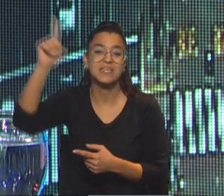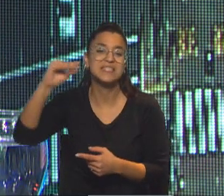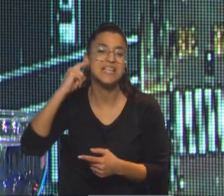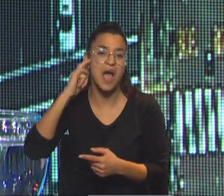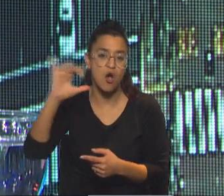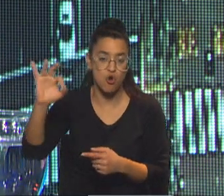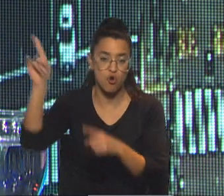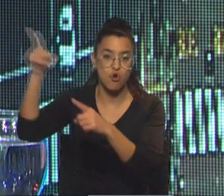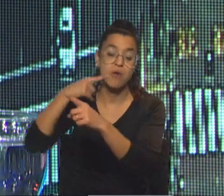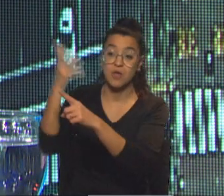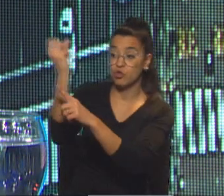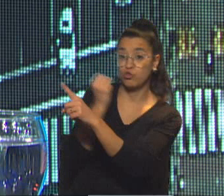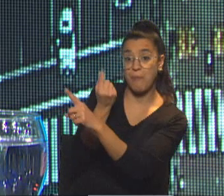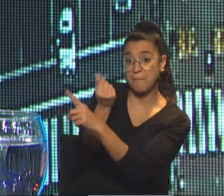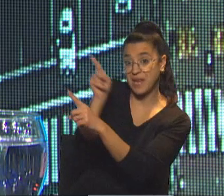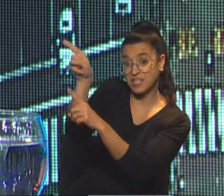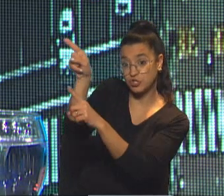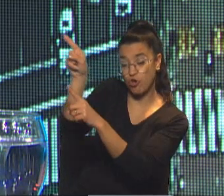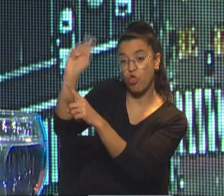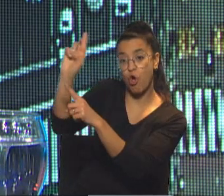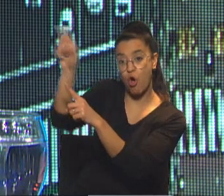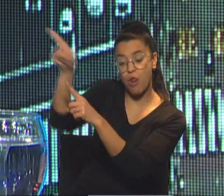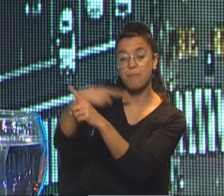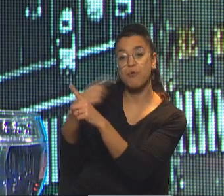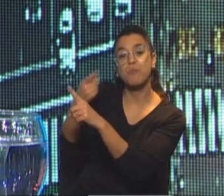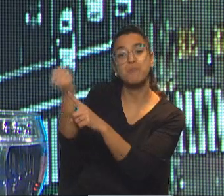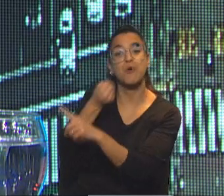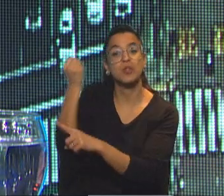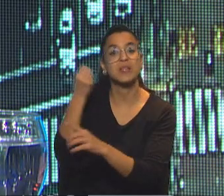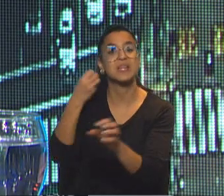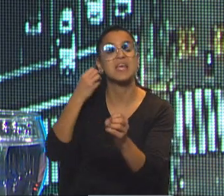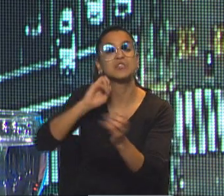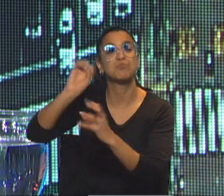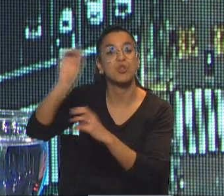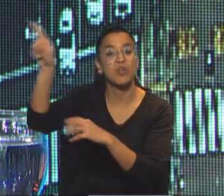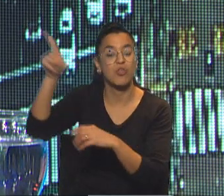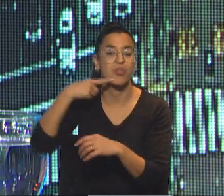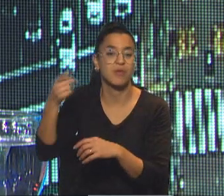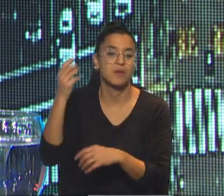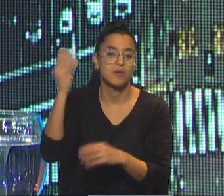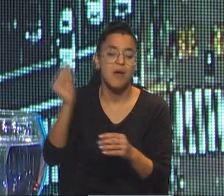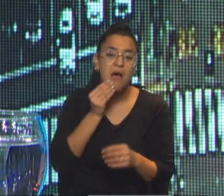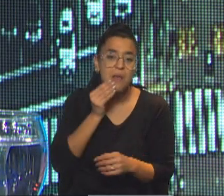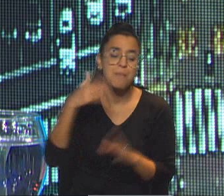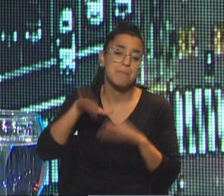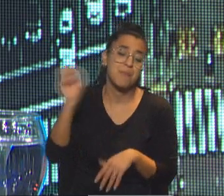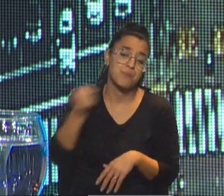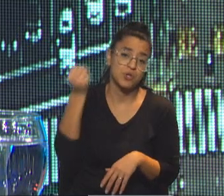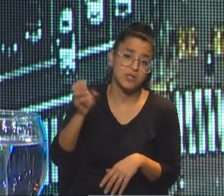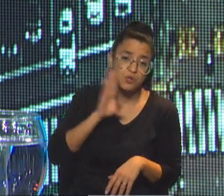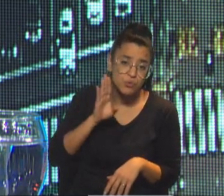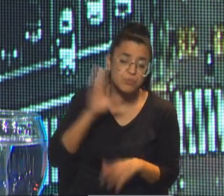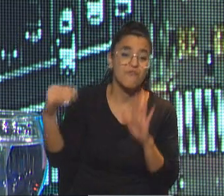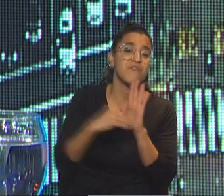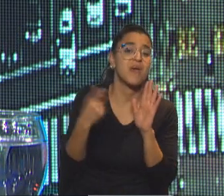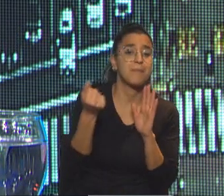La Argentina es tomadora de precios porque si bien es un importante exportador de alimentos, el más importante es Estados Unidos. El que fija el